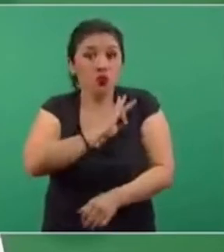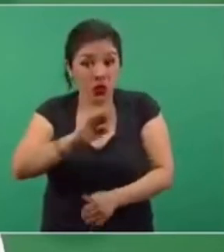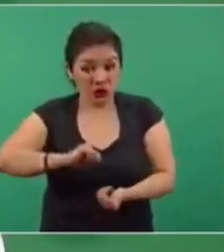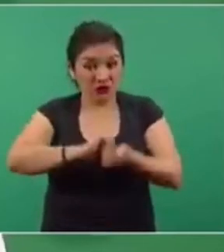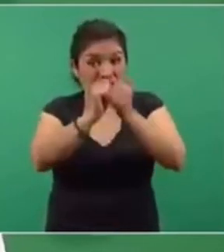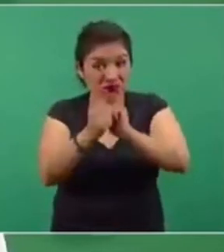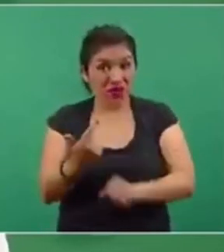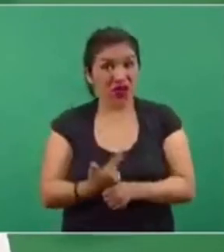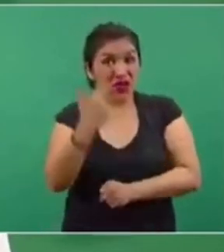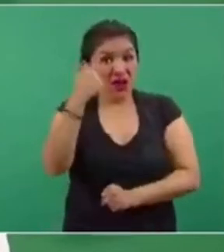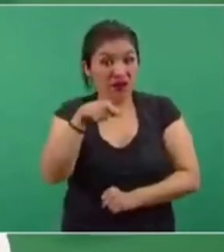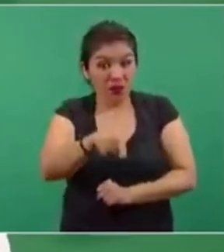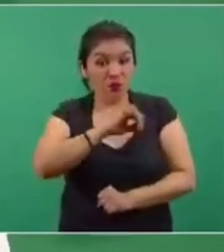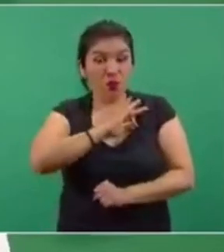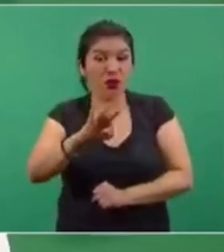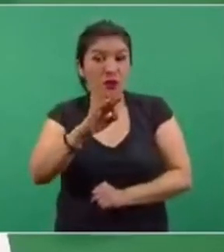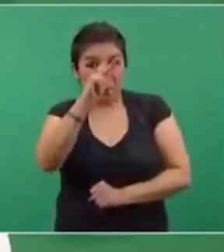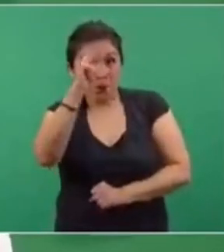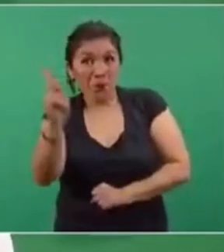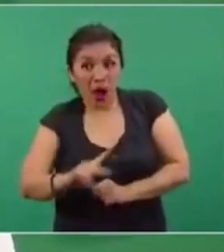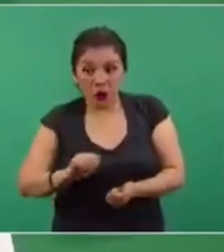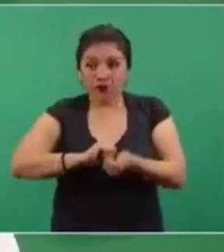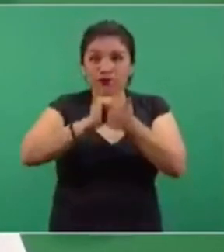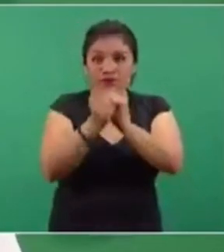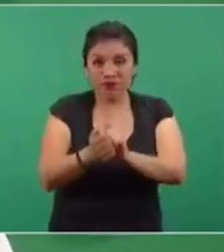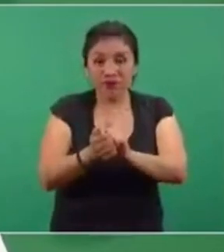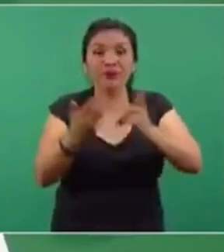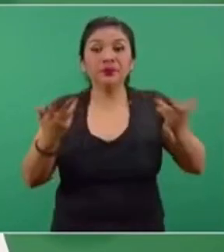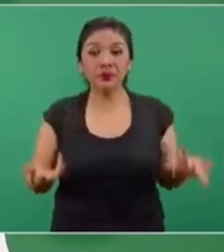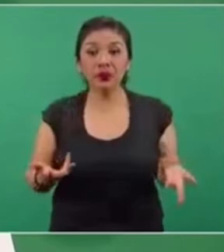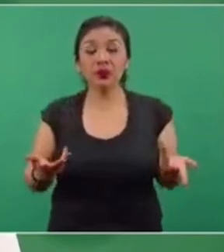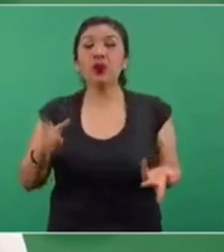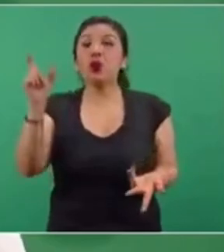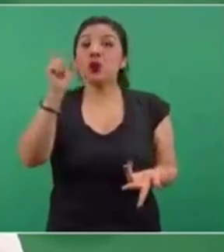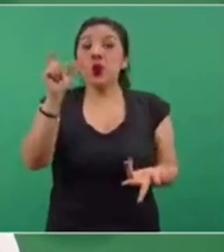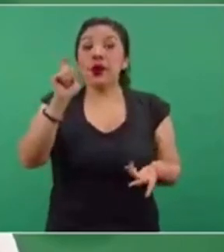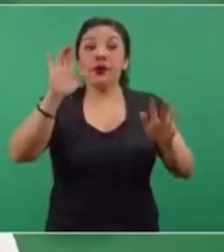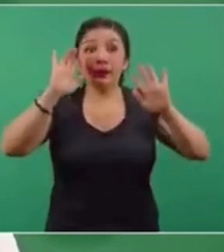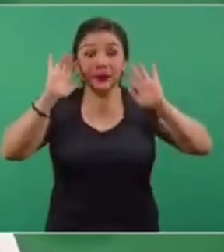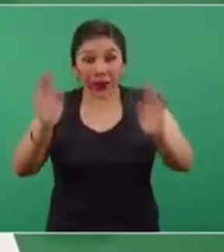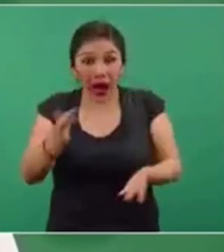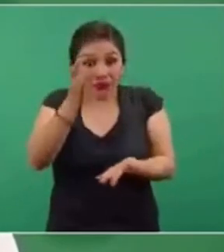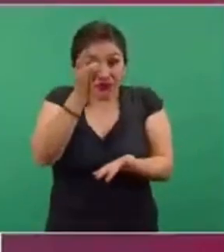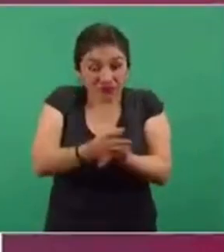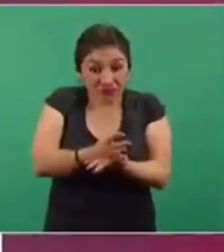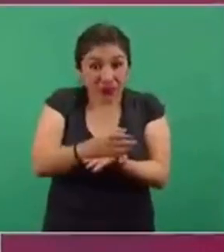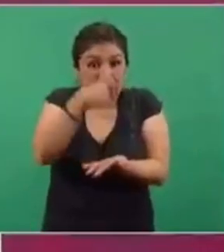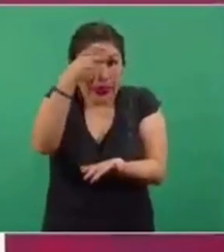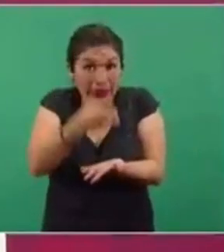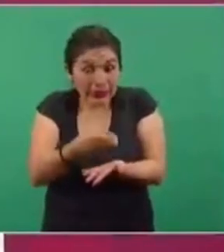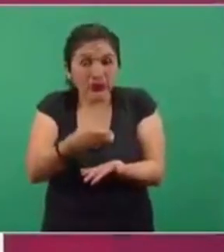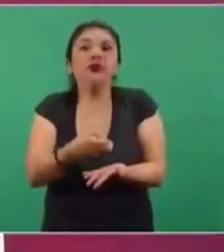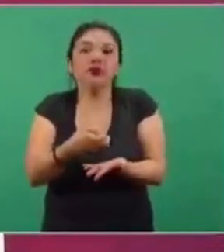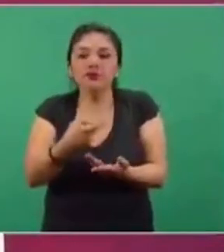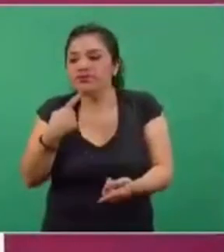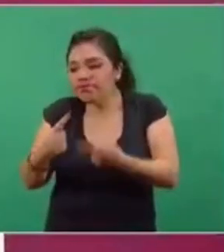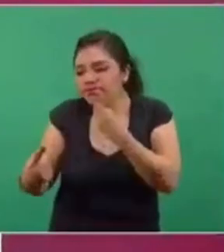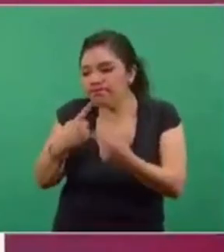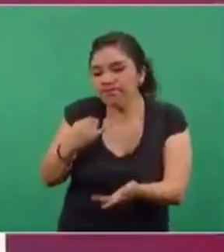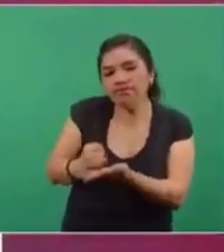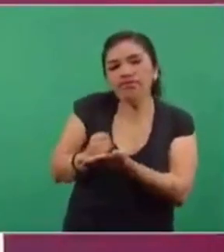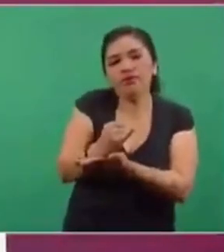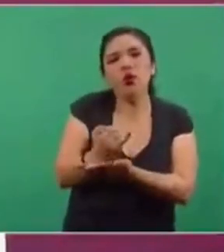de la persona de complicarse. Y desde luego, una vez que se identifica eso, se toman decisiones